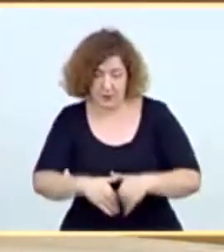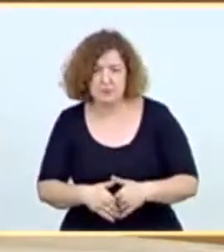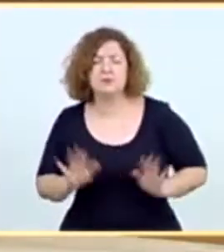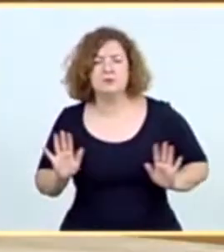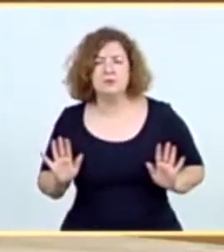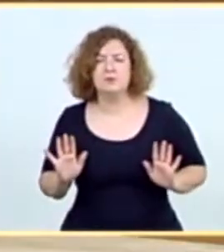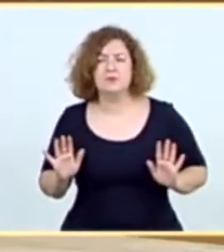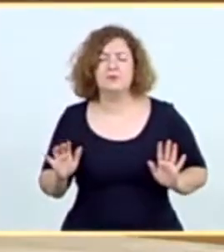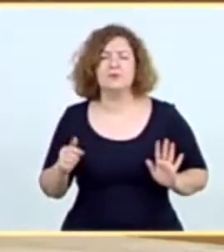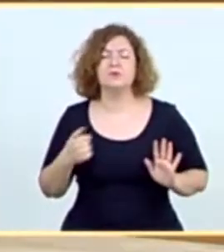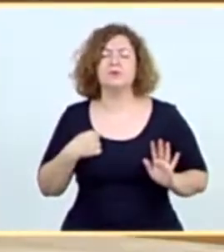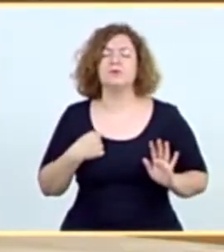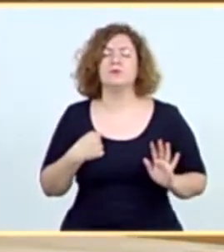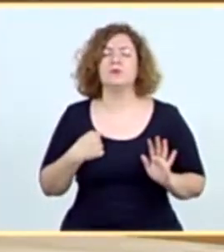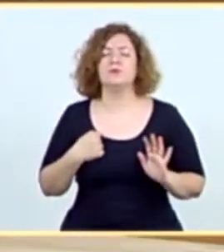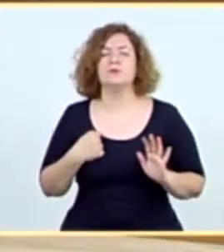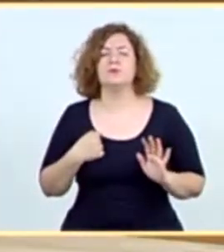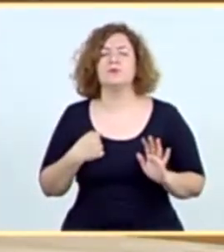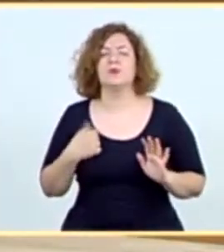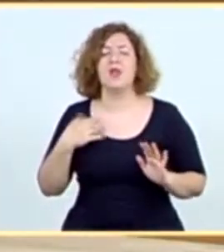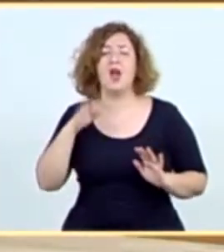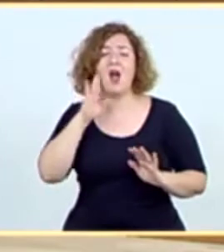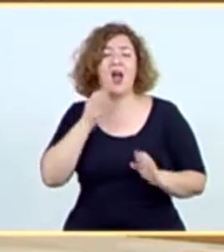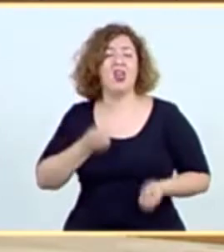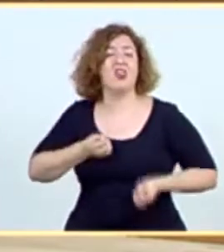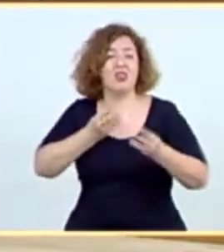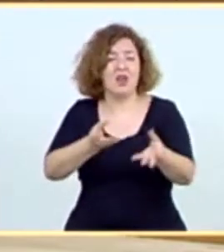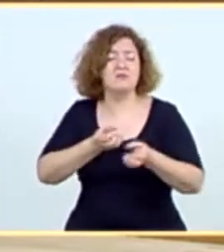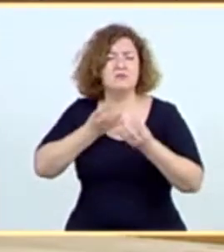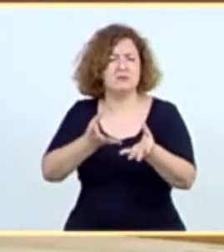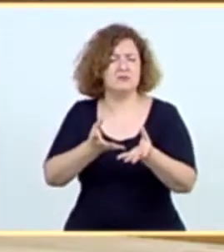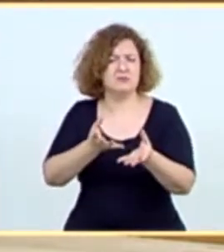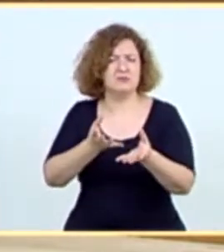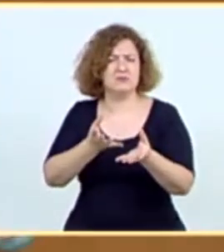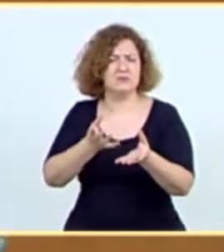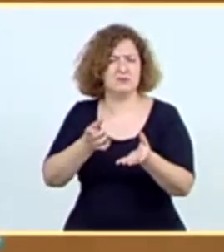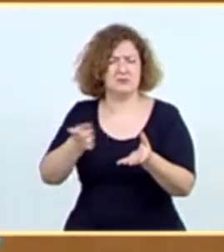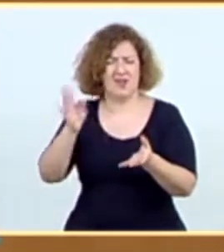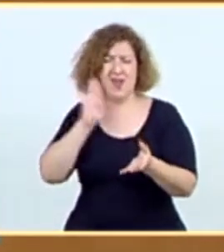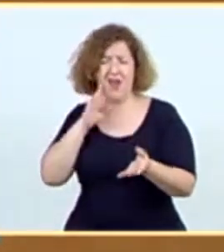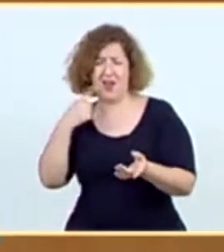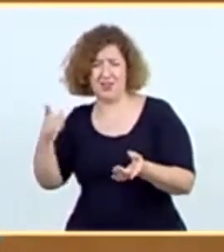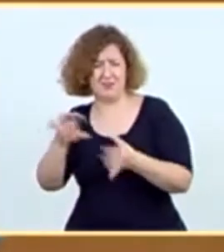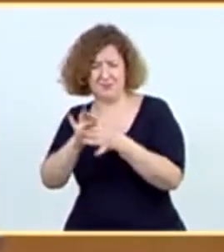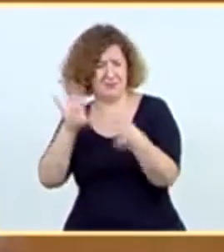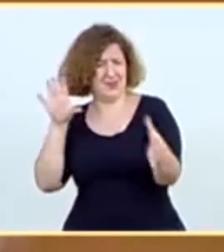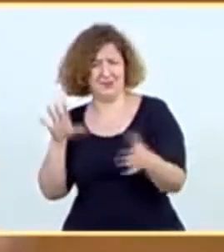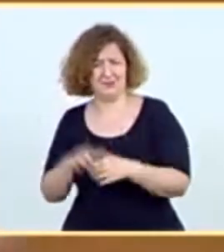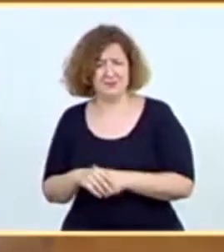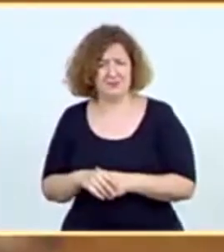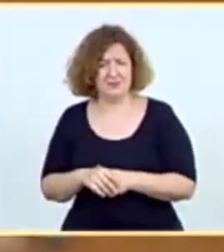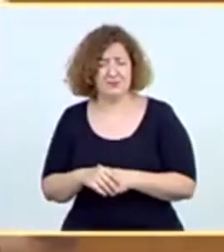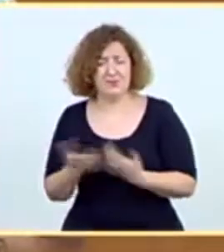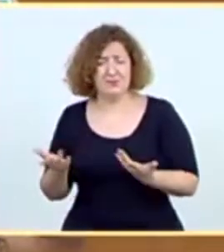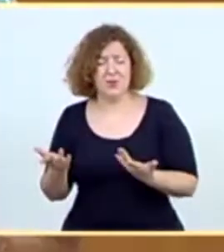Decía, señorías, que los datos que le estoy exponiendo nada tienen que ver con su relato. Los datos de este gobierno, este